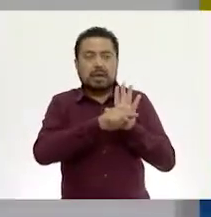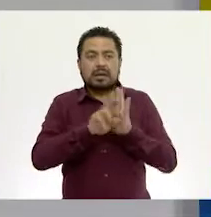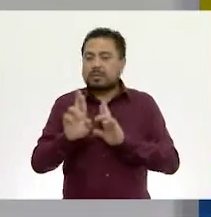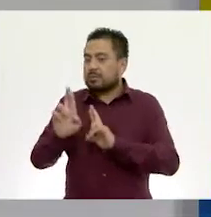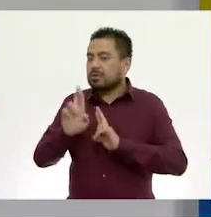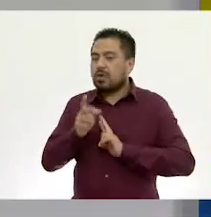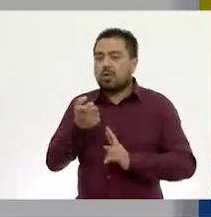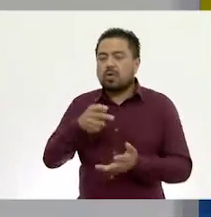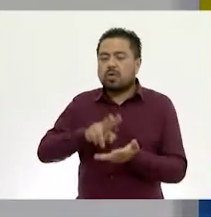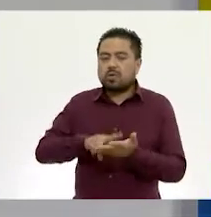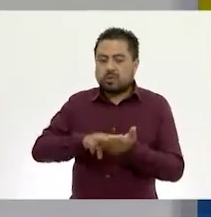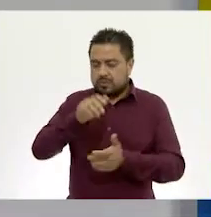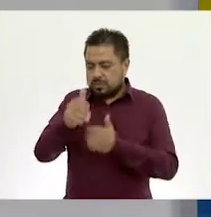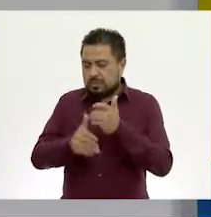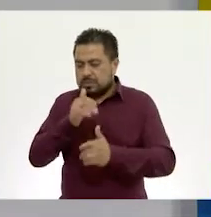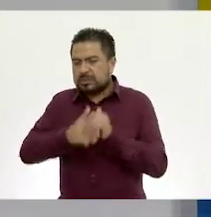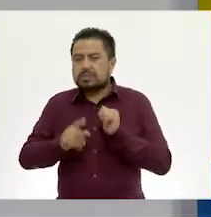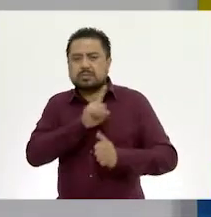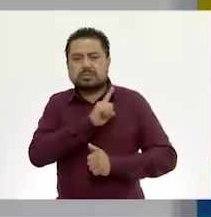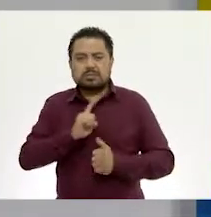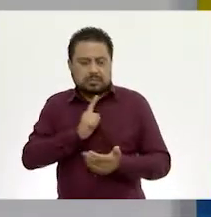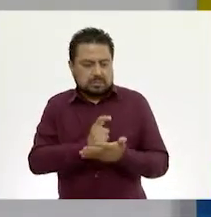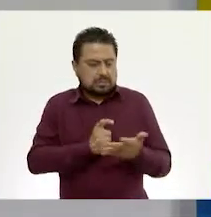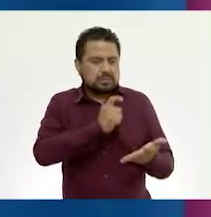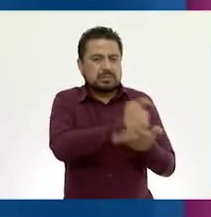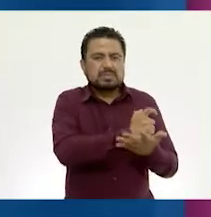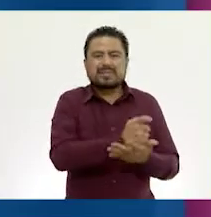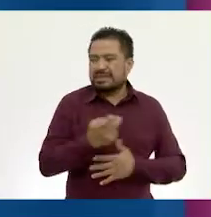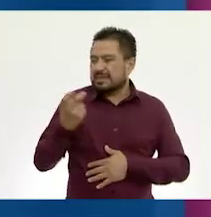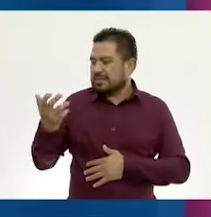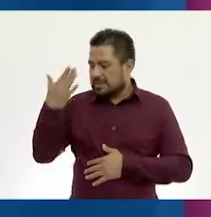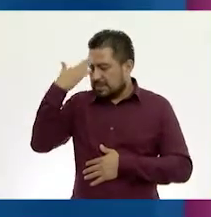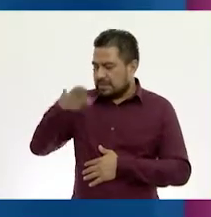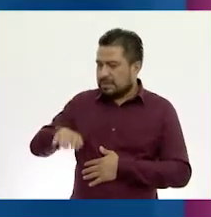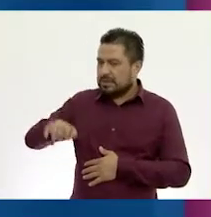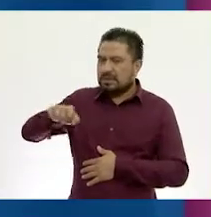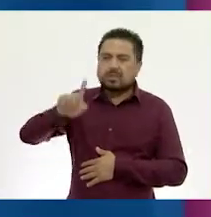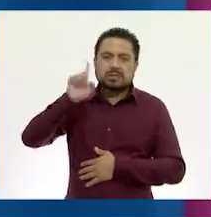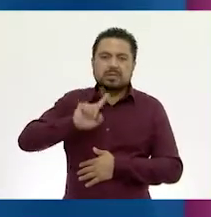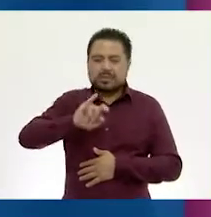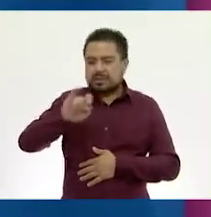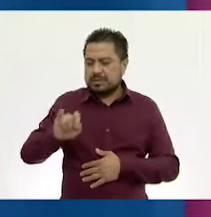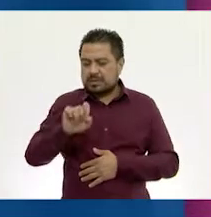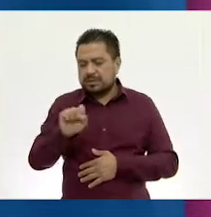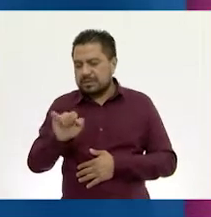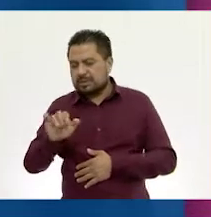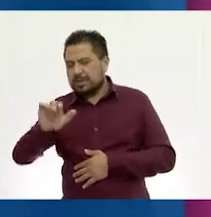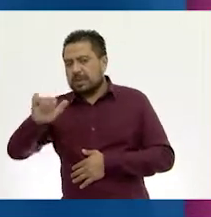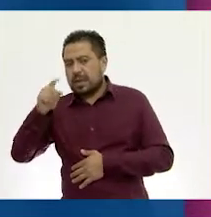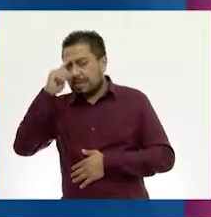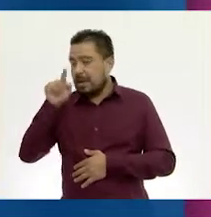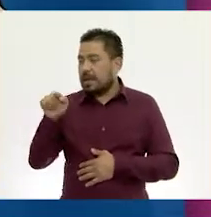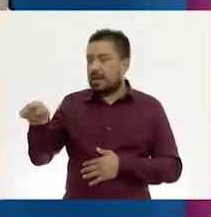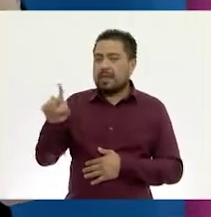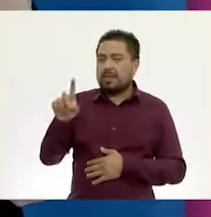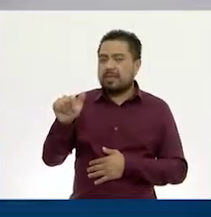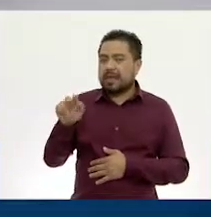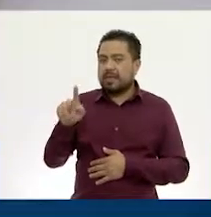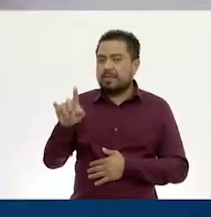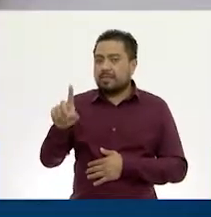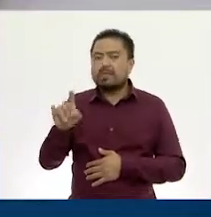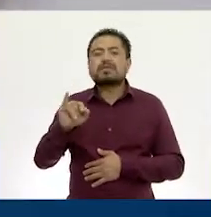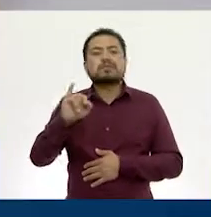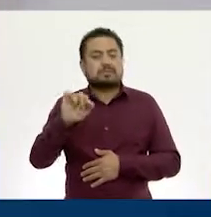el costo final que tenía que pagar la señora Jessica por los tenis para David. Muy bien.